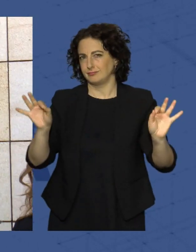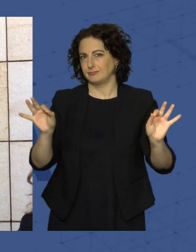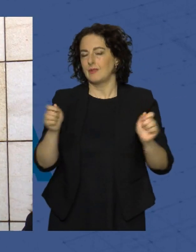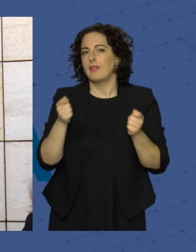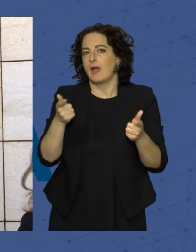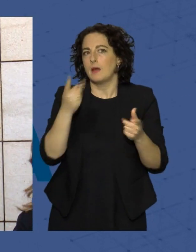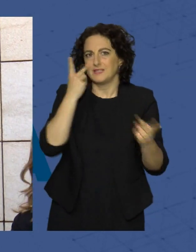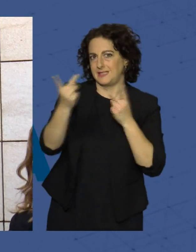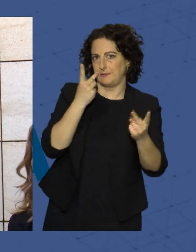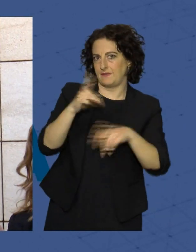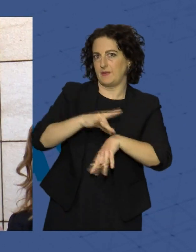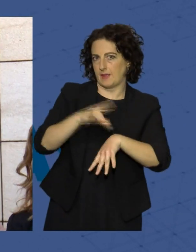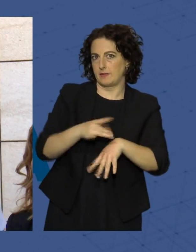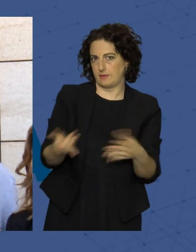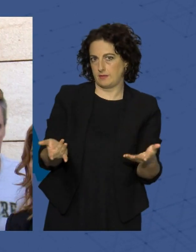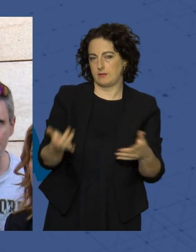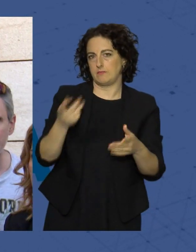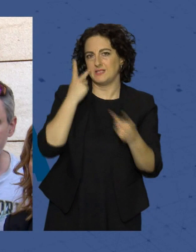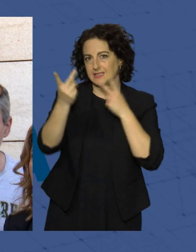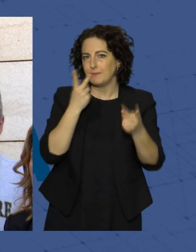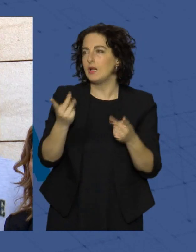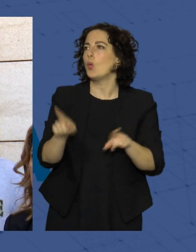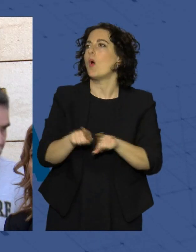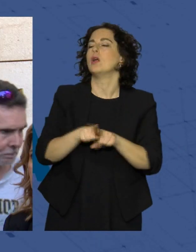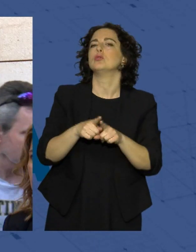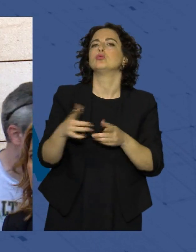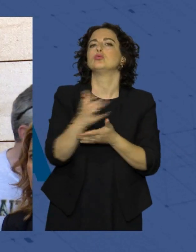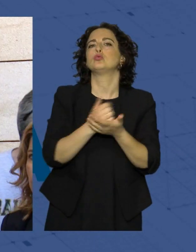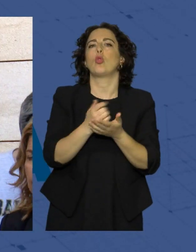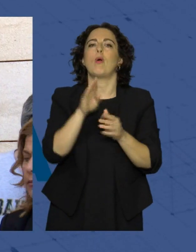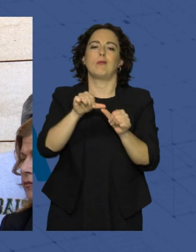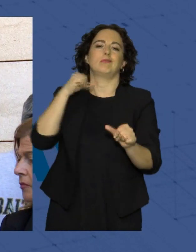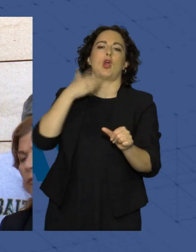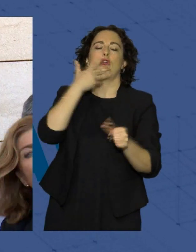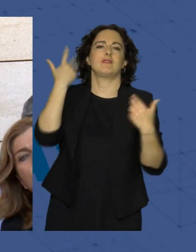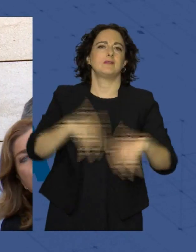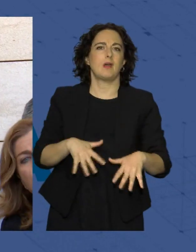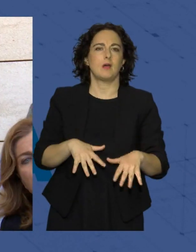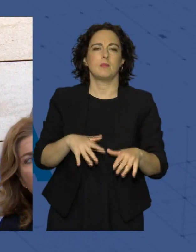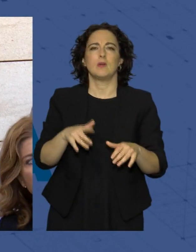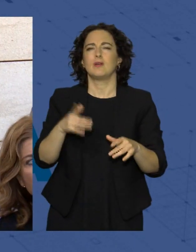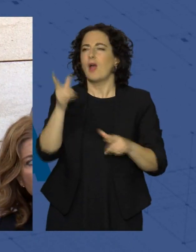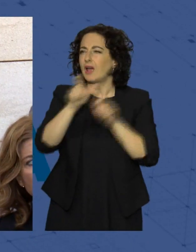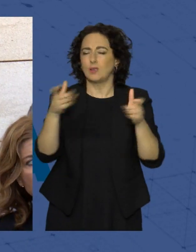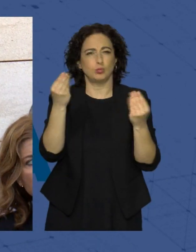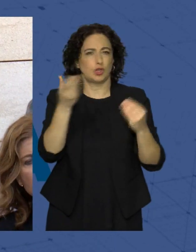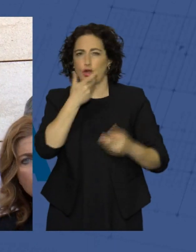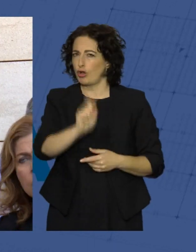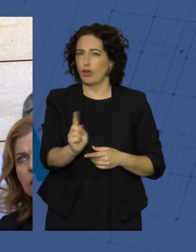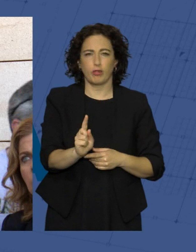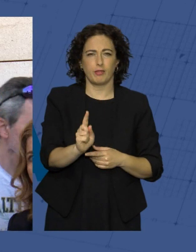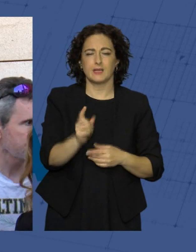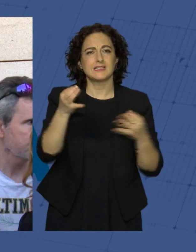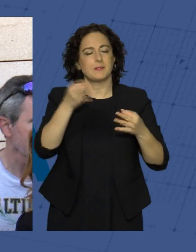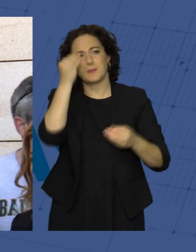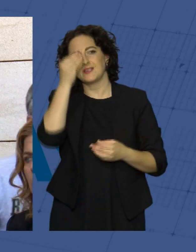visibilidad a la enfermedad que no sea todo lo que se conoce. El desconocimiento que se hay de la enfermedad que siempre